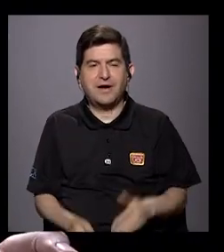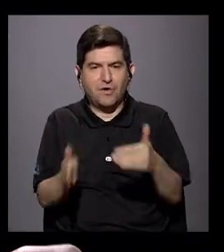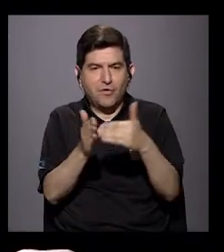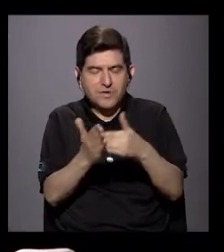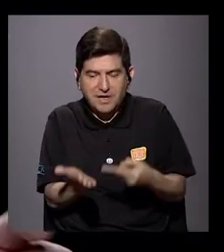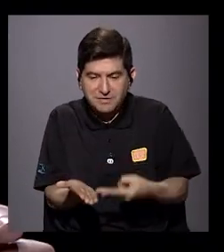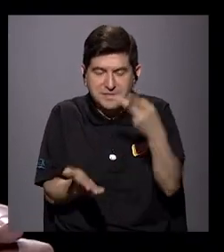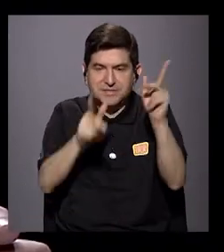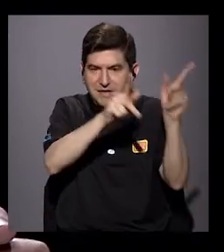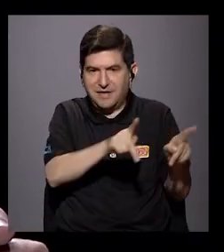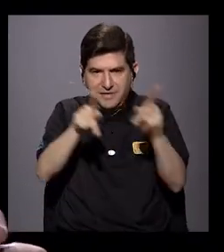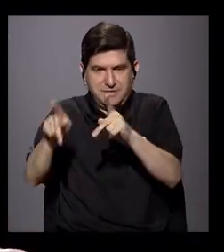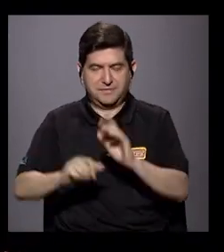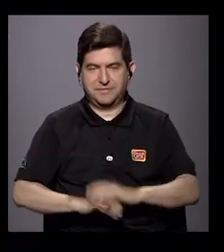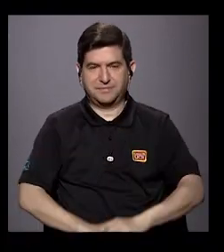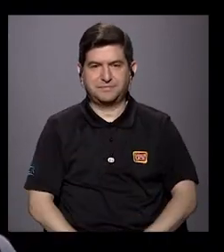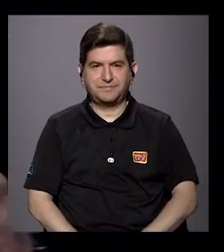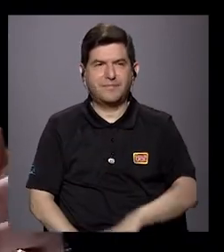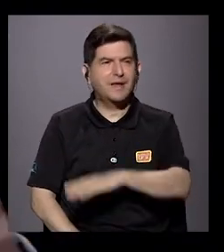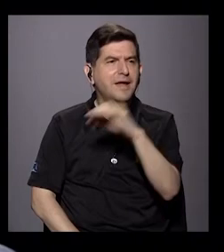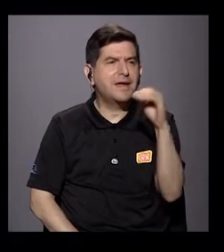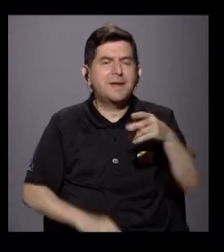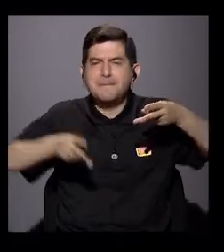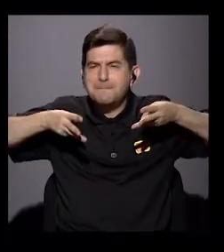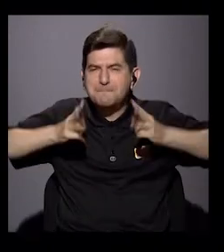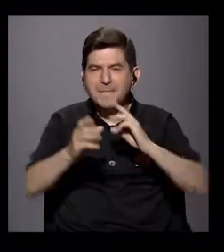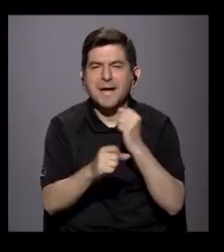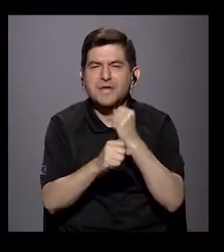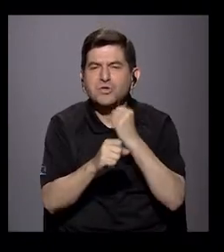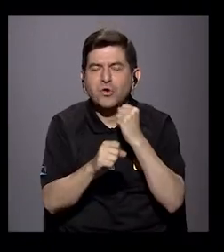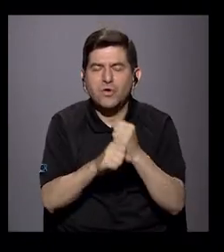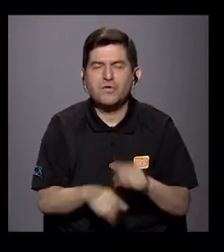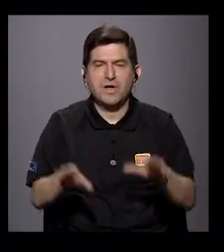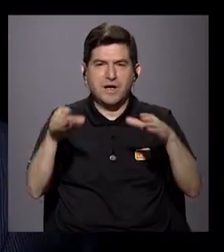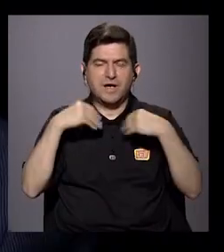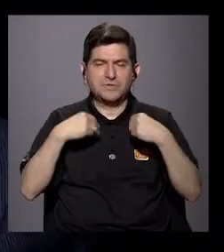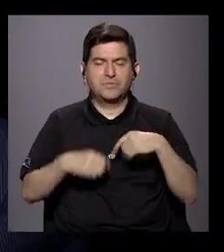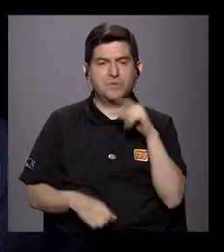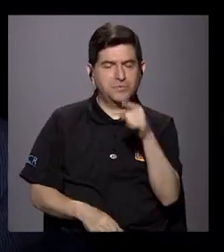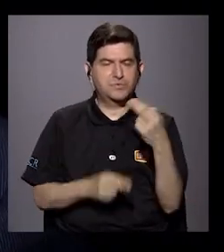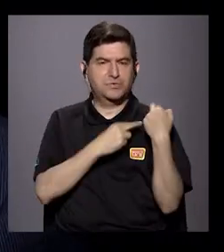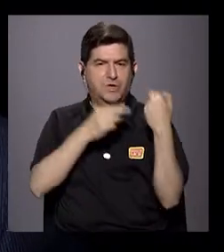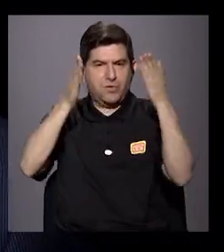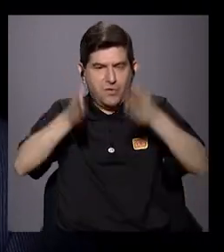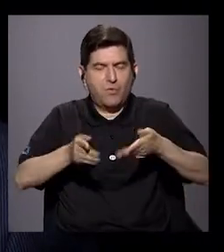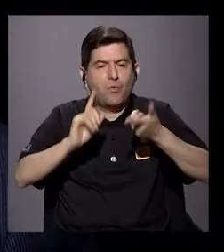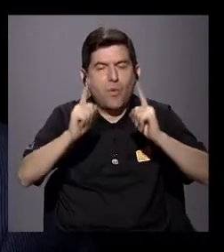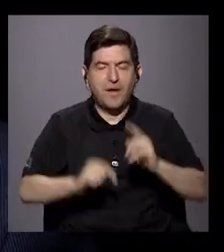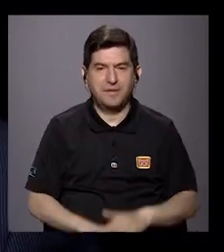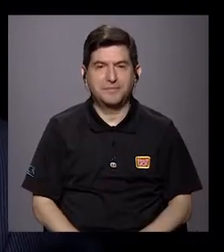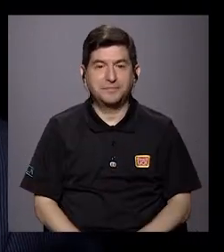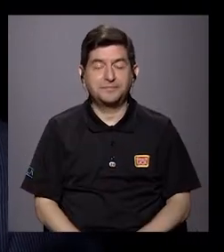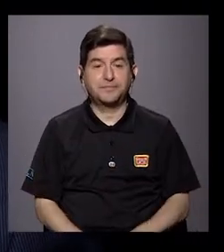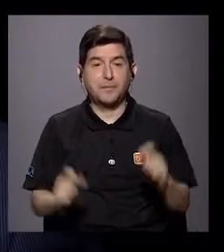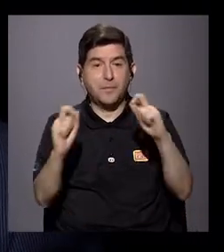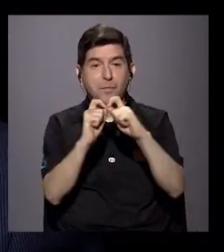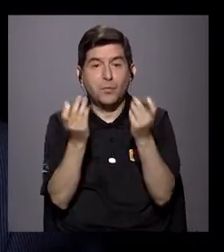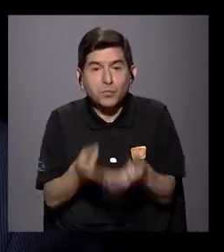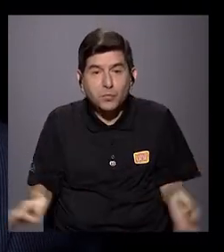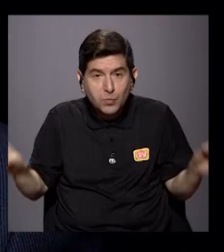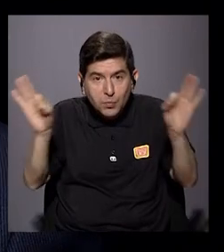esas personas? ¿Y cuál es la metodología de trabajo que ha asumido el comisionado? Bueno, aquí el punto fundamental es